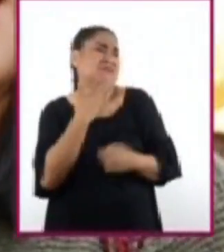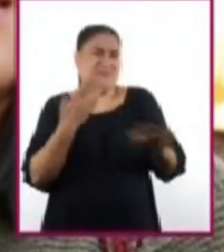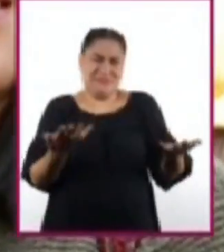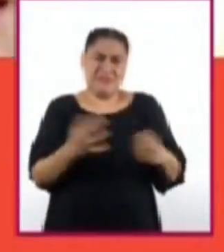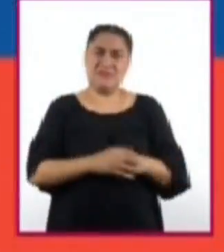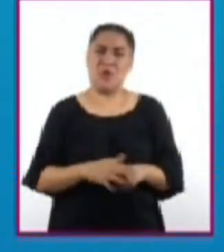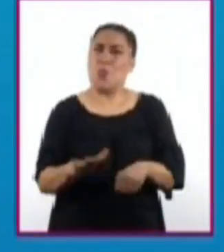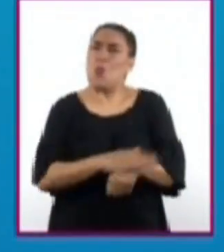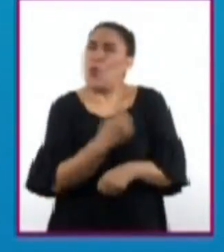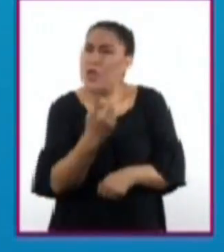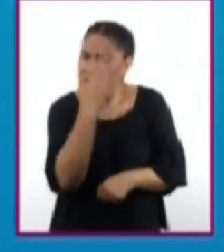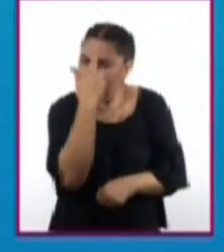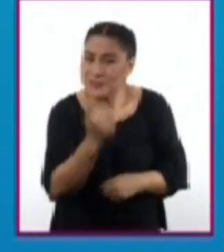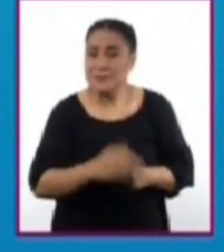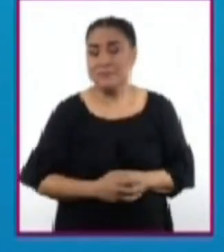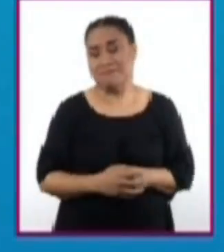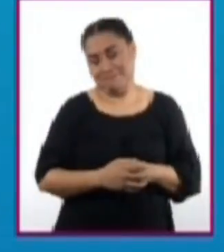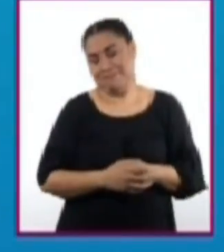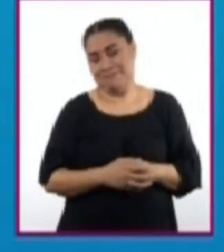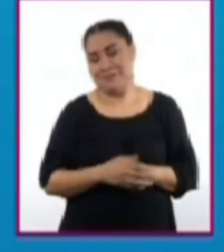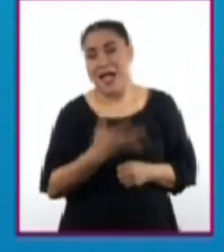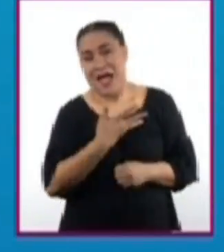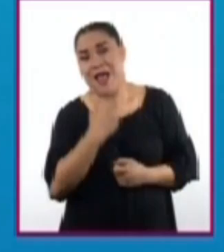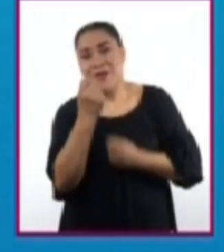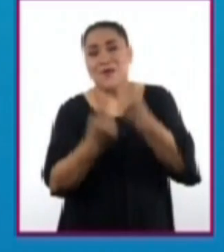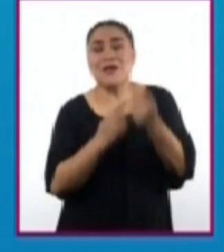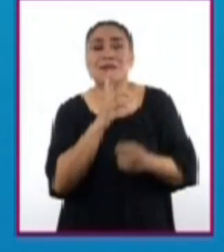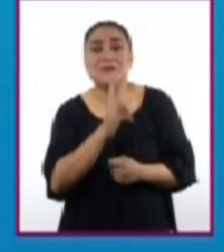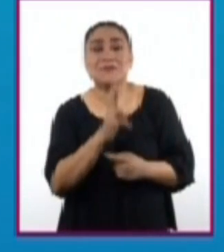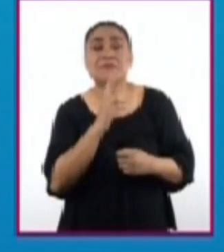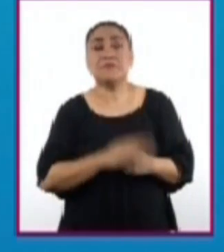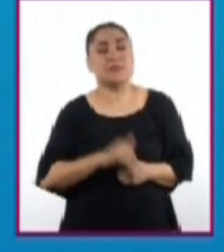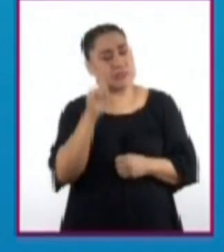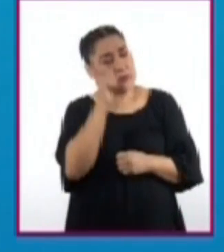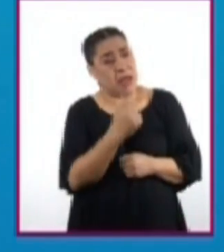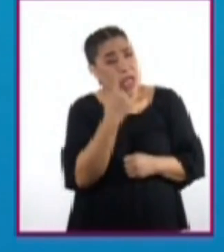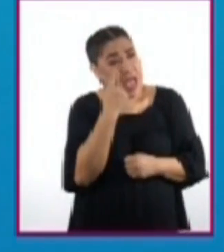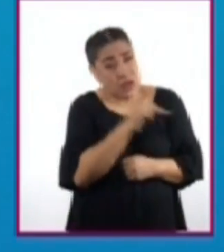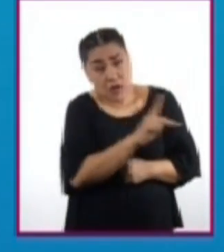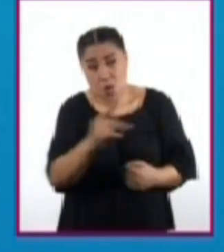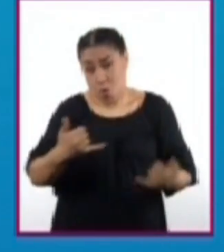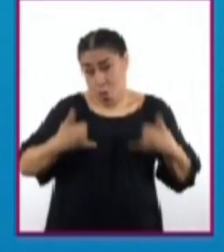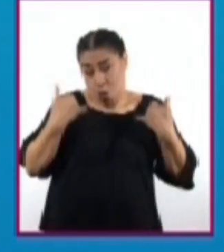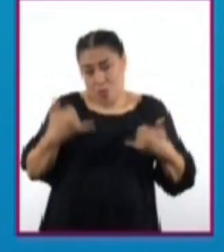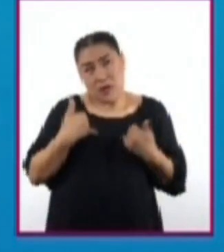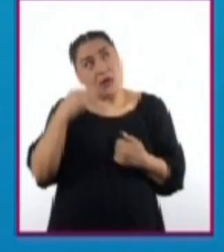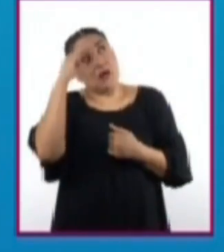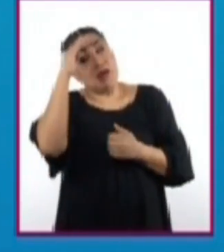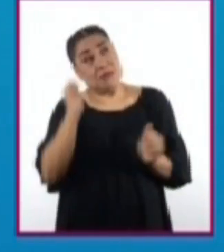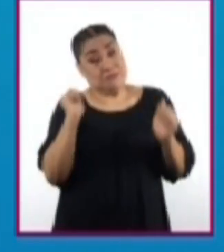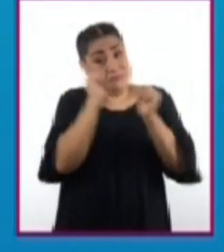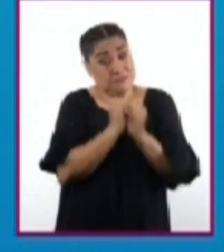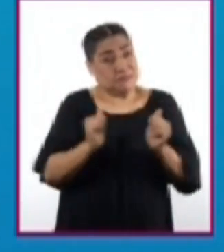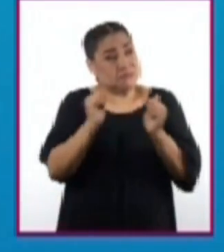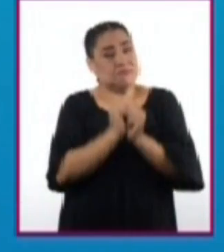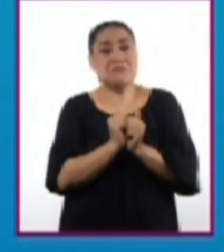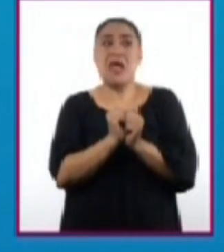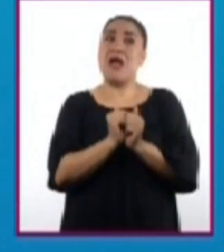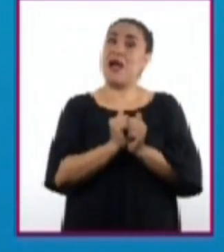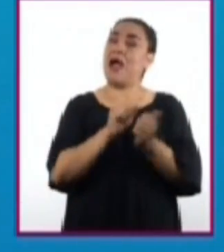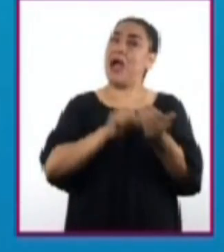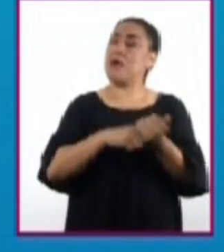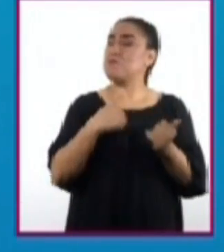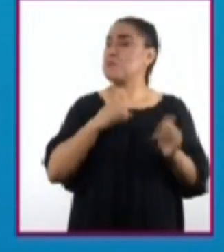razón? Estas son algunas respuestas. Es frecuente que los adolescentes consideren que tener relaciones sexuales los hace